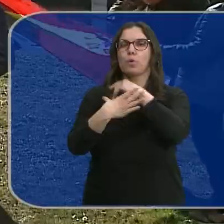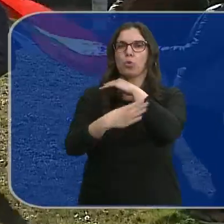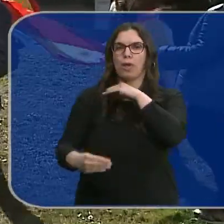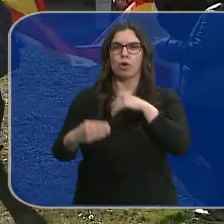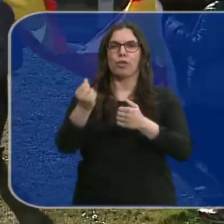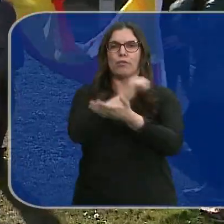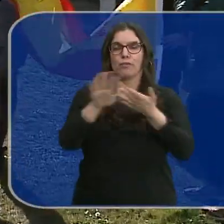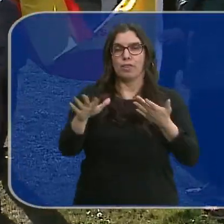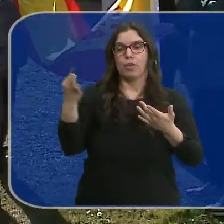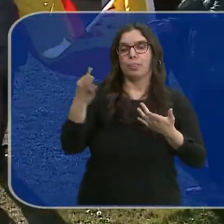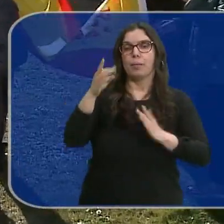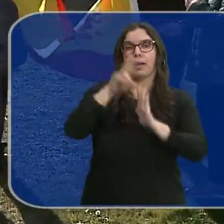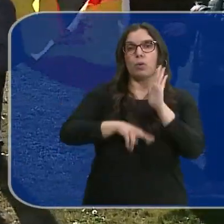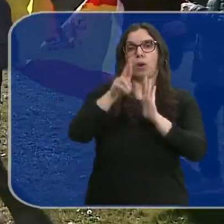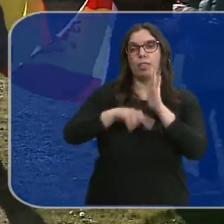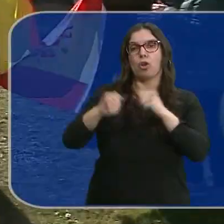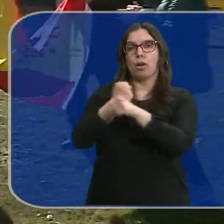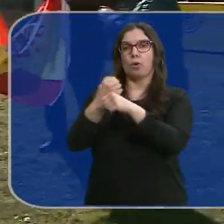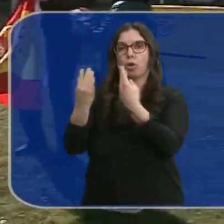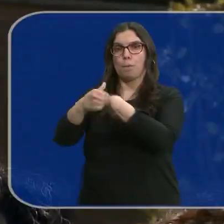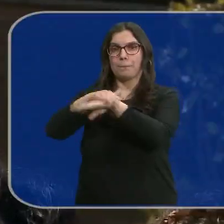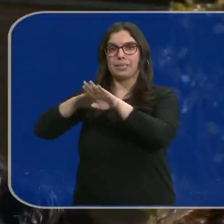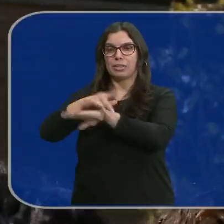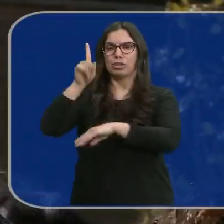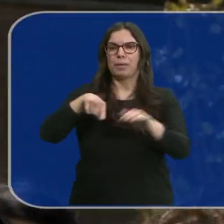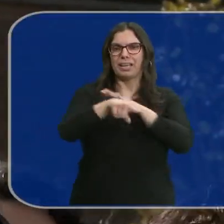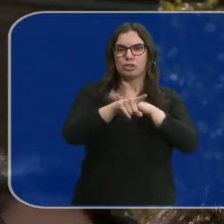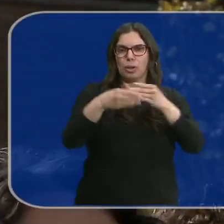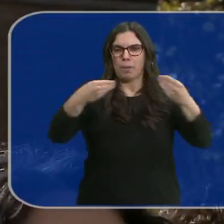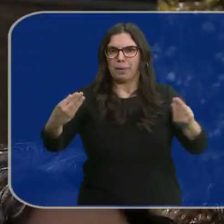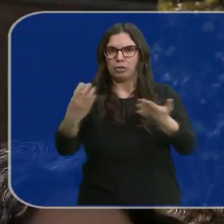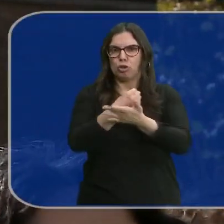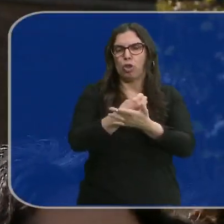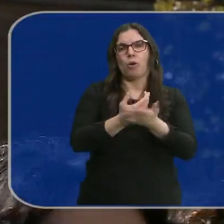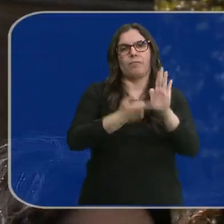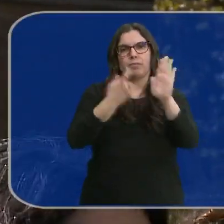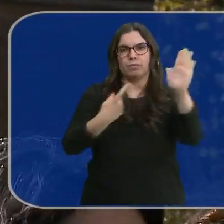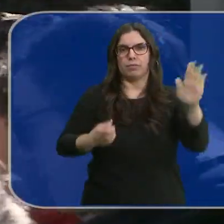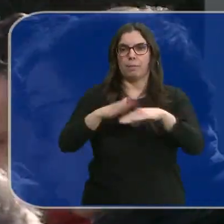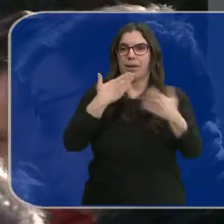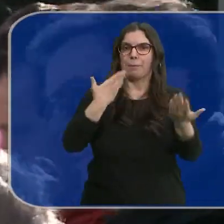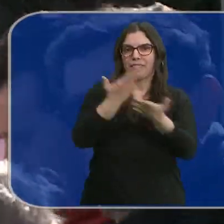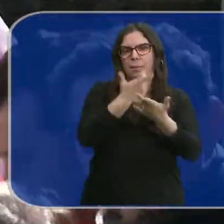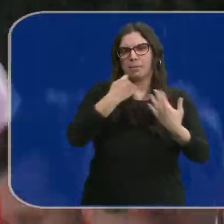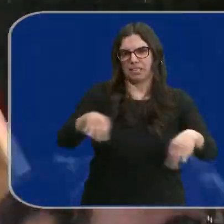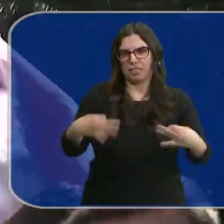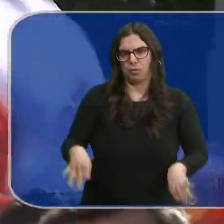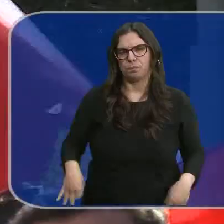regule su relación laboral con el ministerio y eliminar las cargas burocráticas para solicitar el trámite de este servicio.